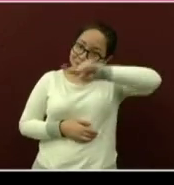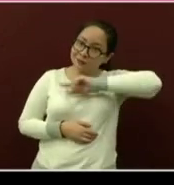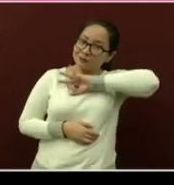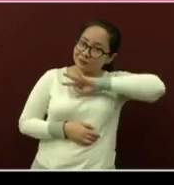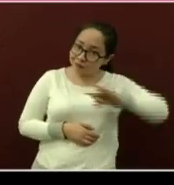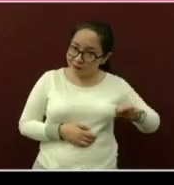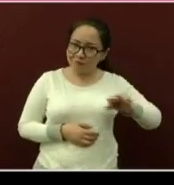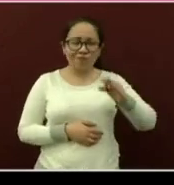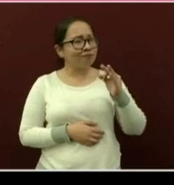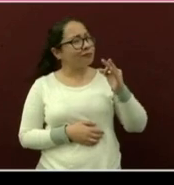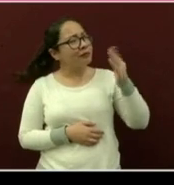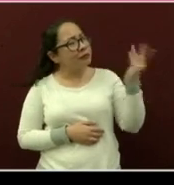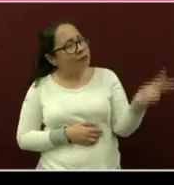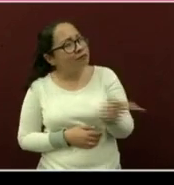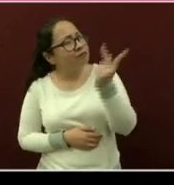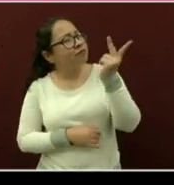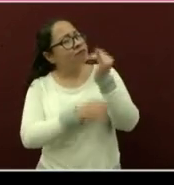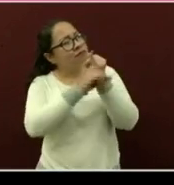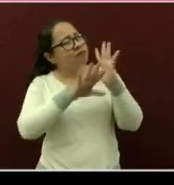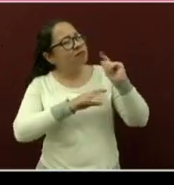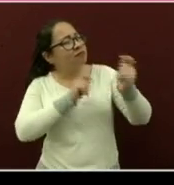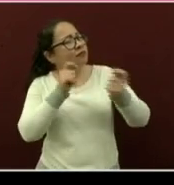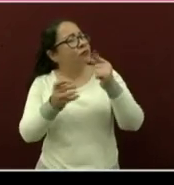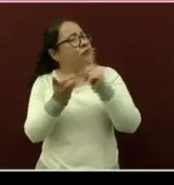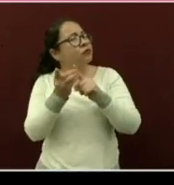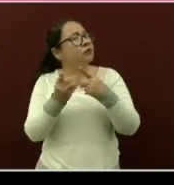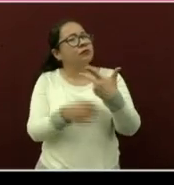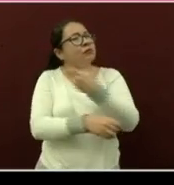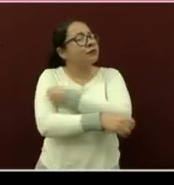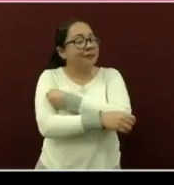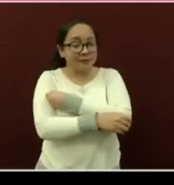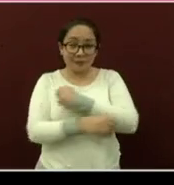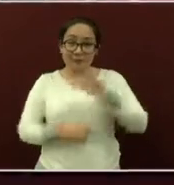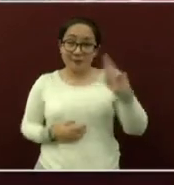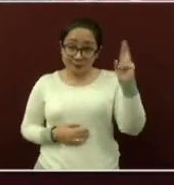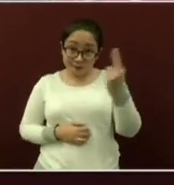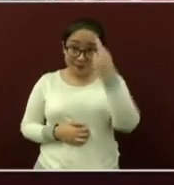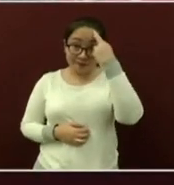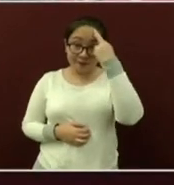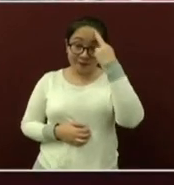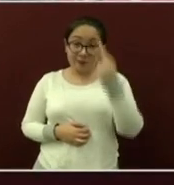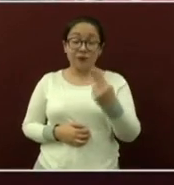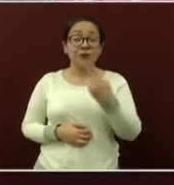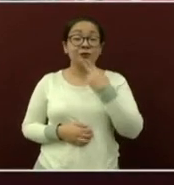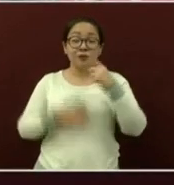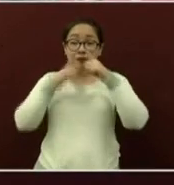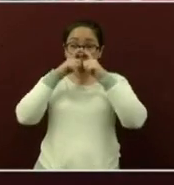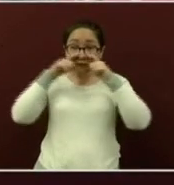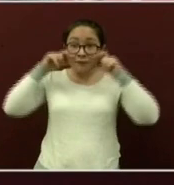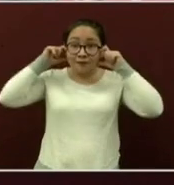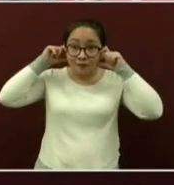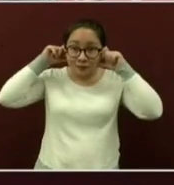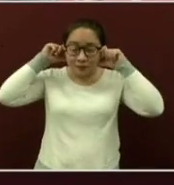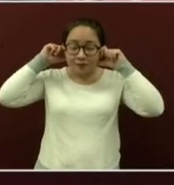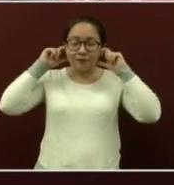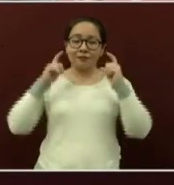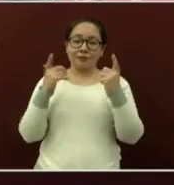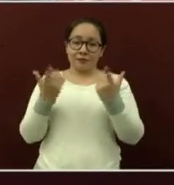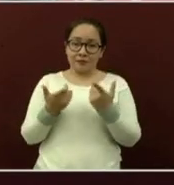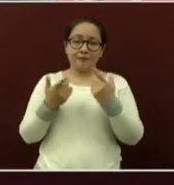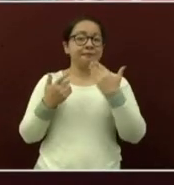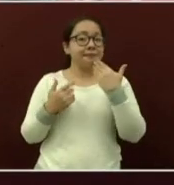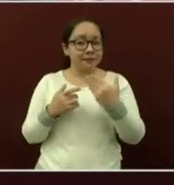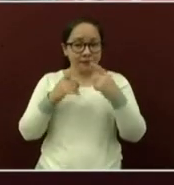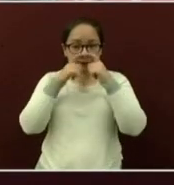también información sobre los puntos de vacunación recuerden que el uso del cubrebocas así que